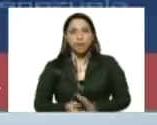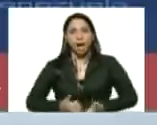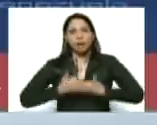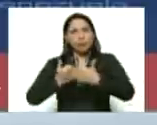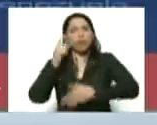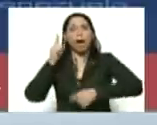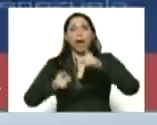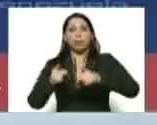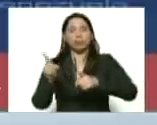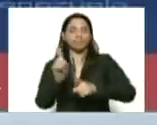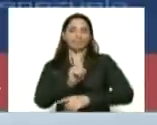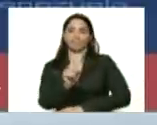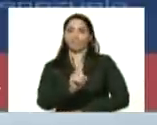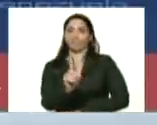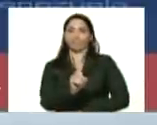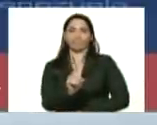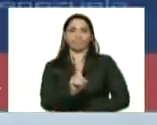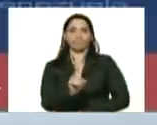en algo, ¿no?